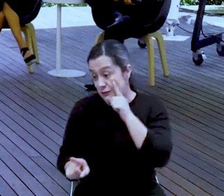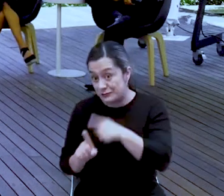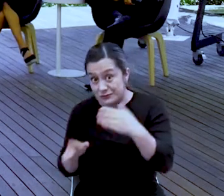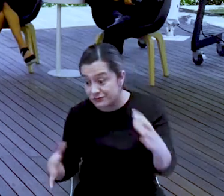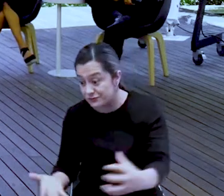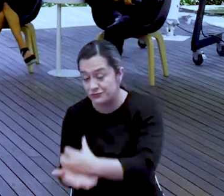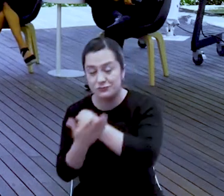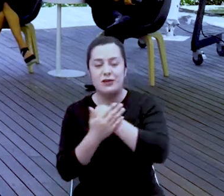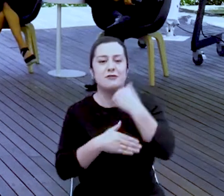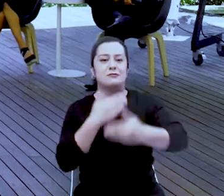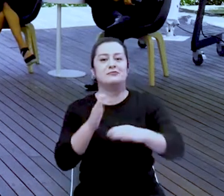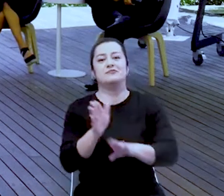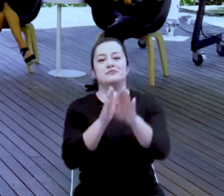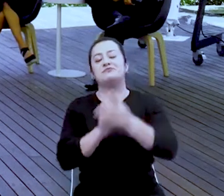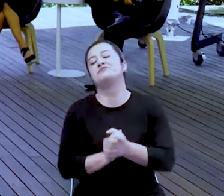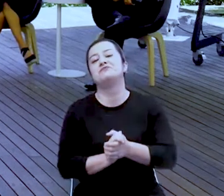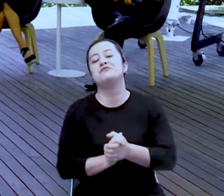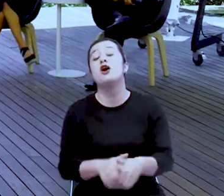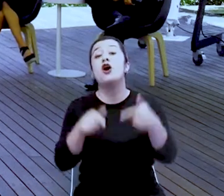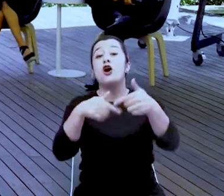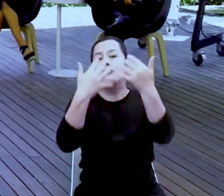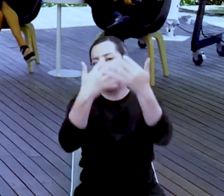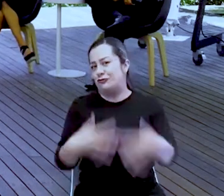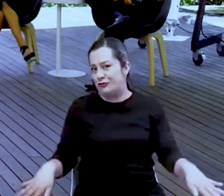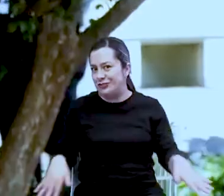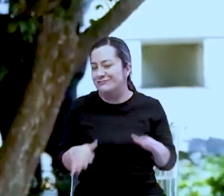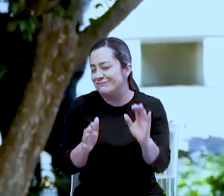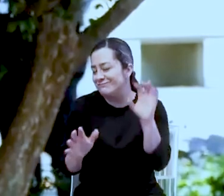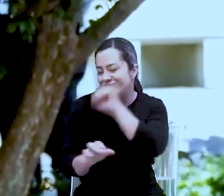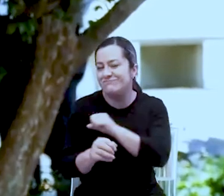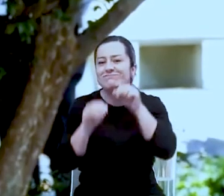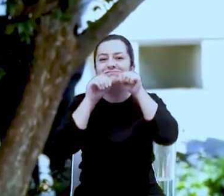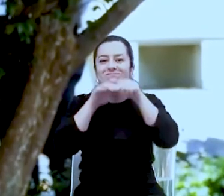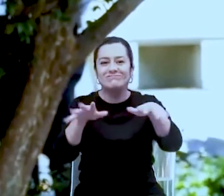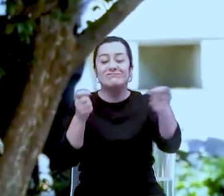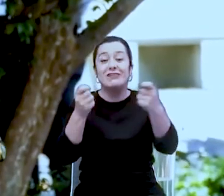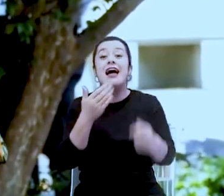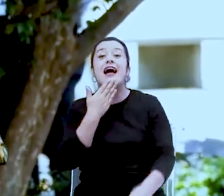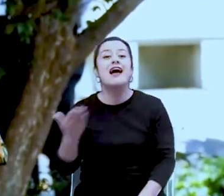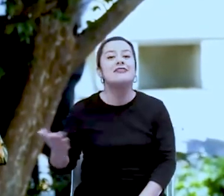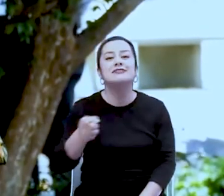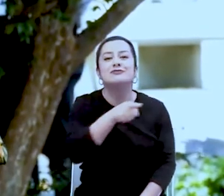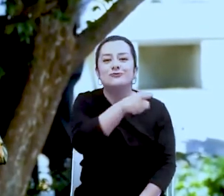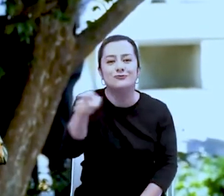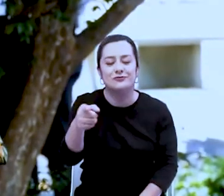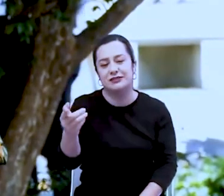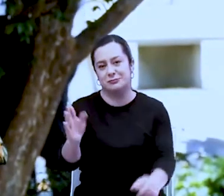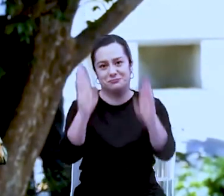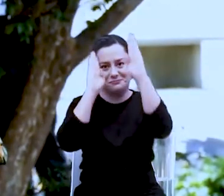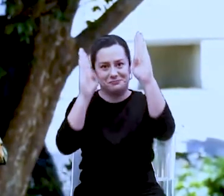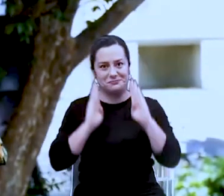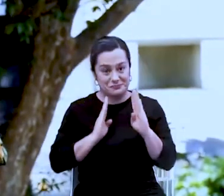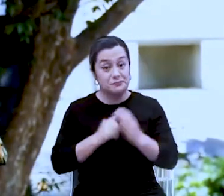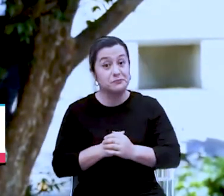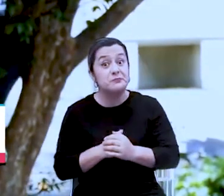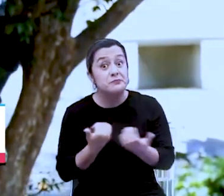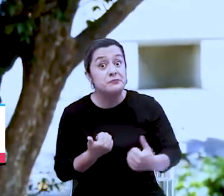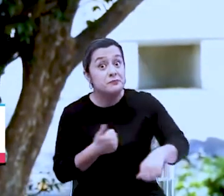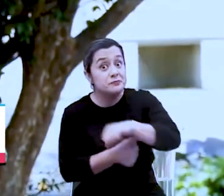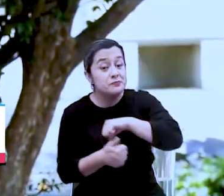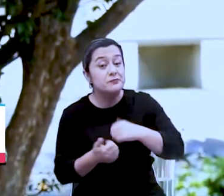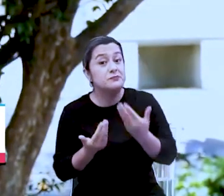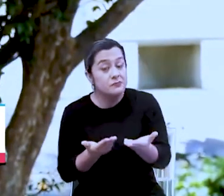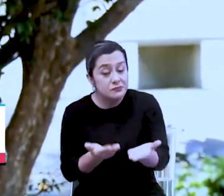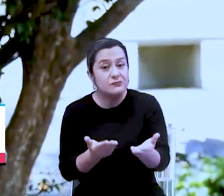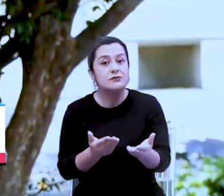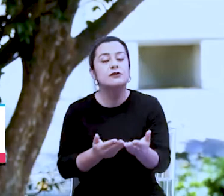finalizamos entonces el lanzamiento de esta estrategia, Evaluar para Avanzar. A todos ustedes, gracias por estar con nosotros, y a continuación los vamos a